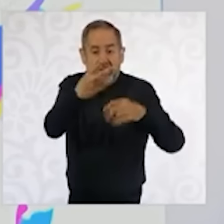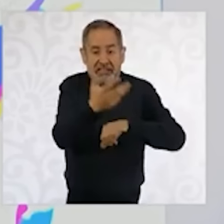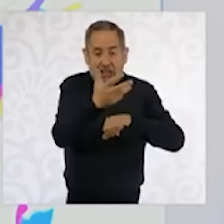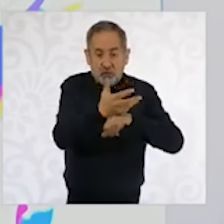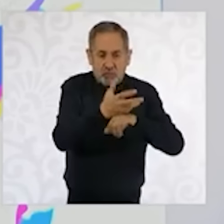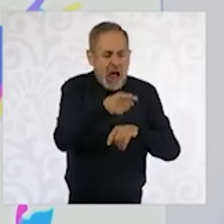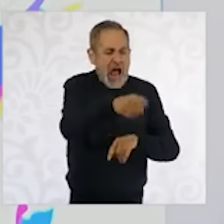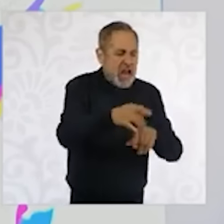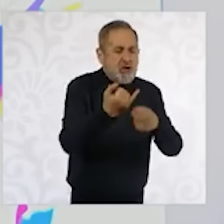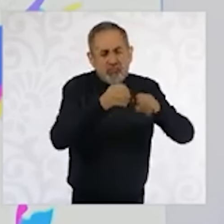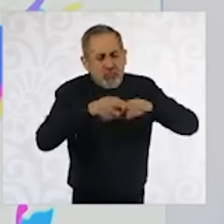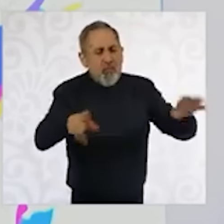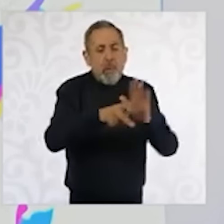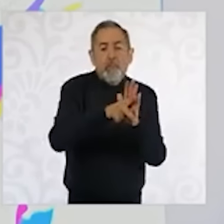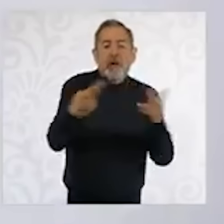el Washington Post.